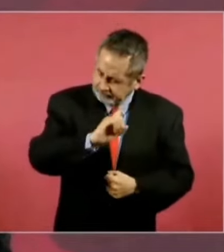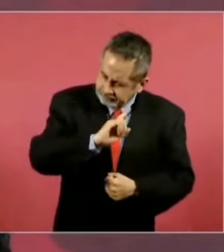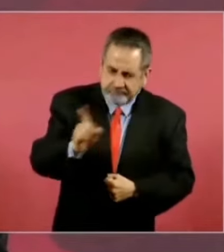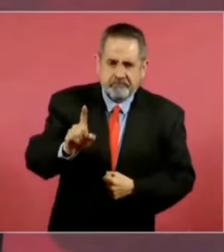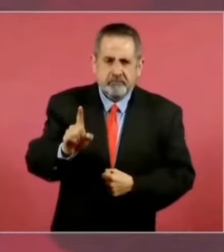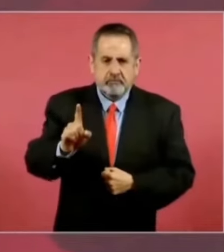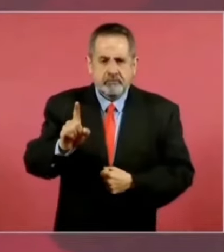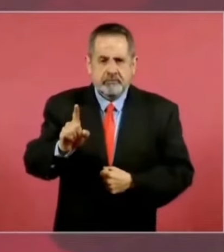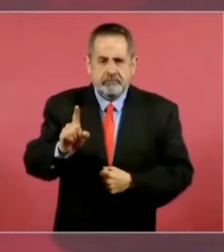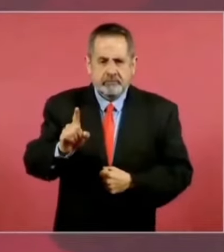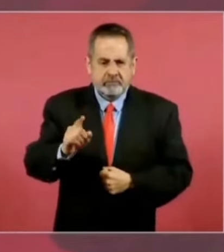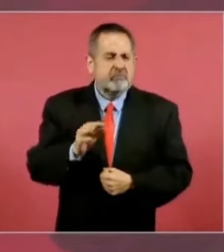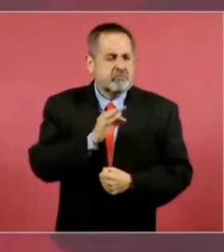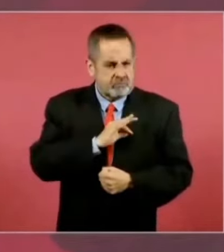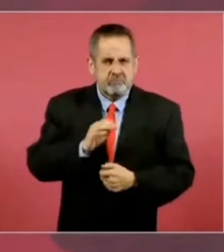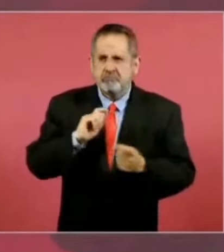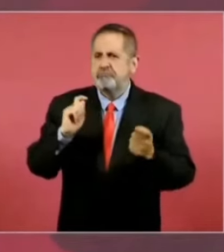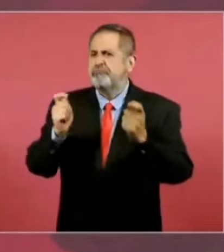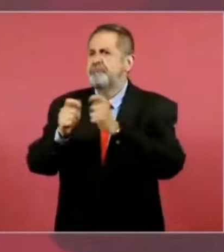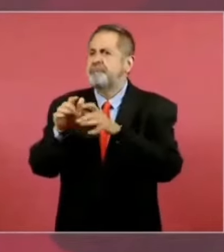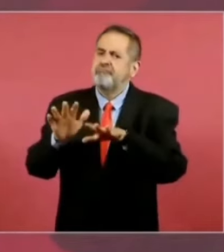¿Cómo sí se puede transformar